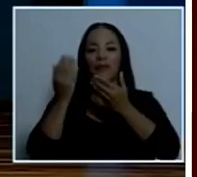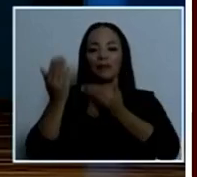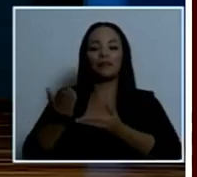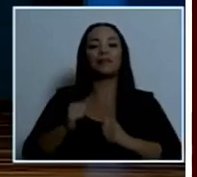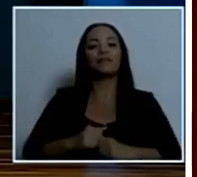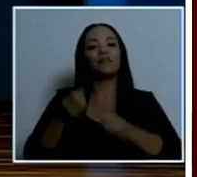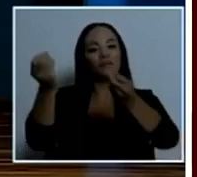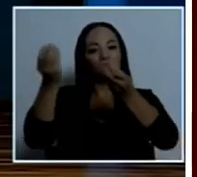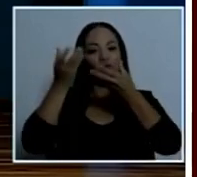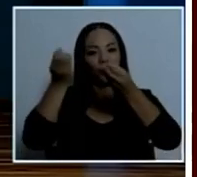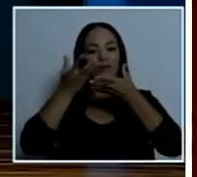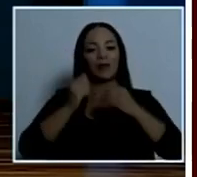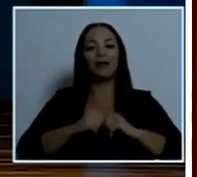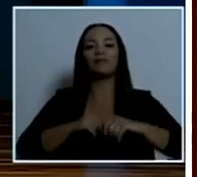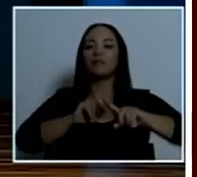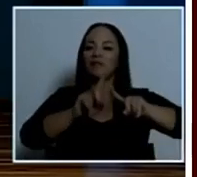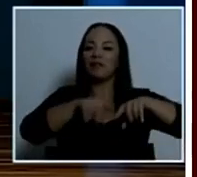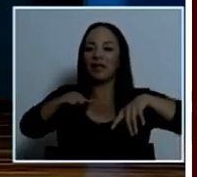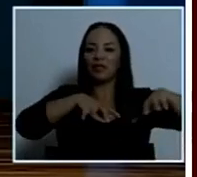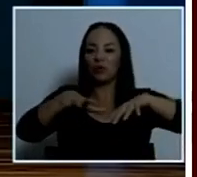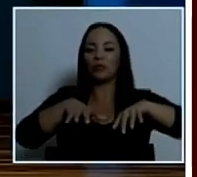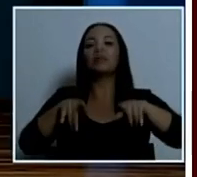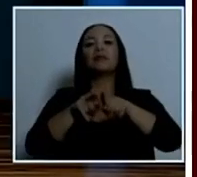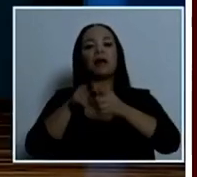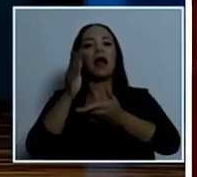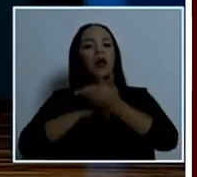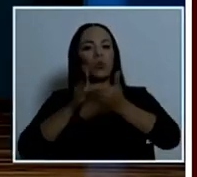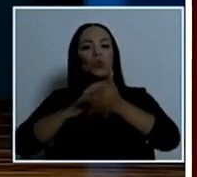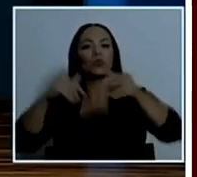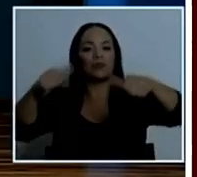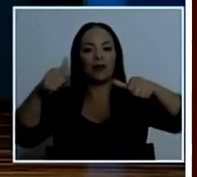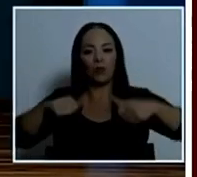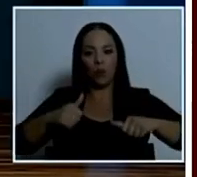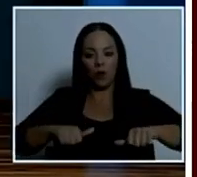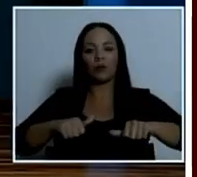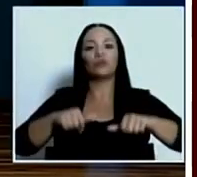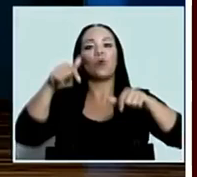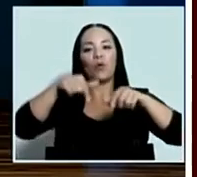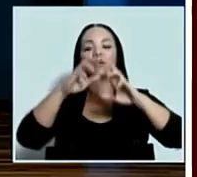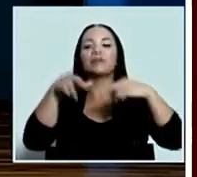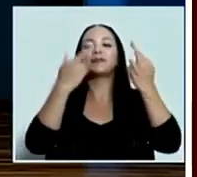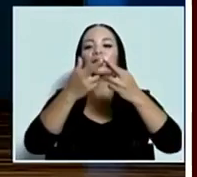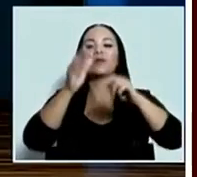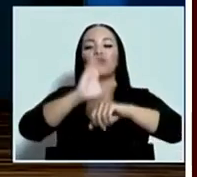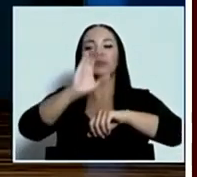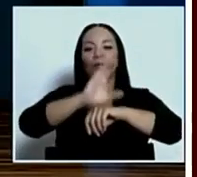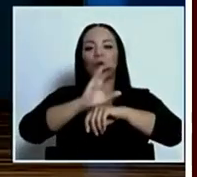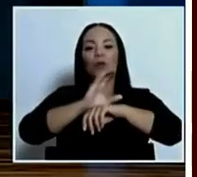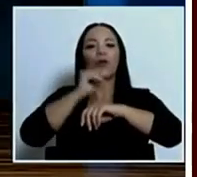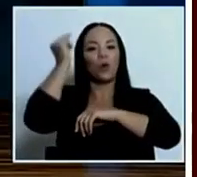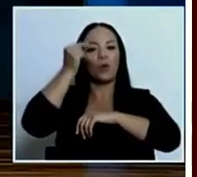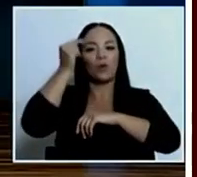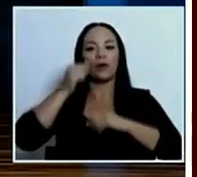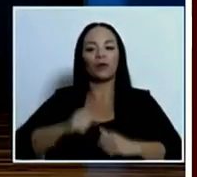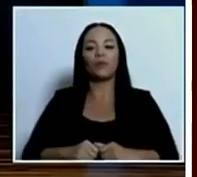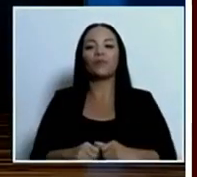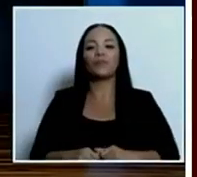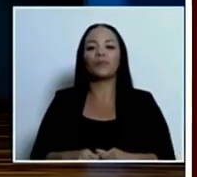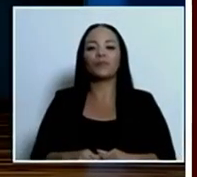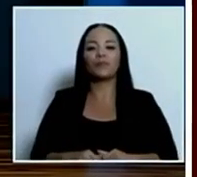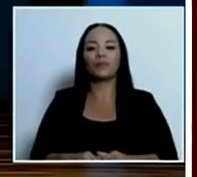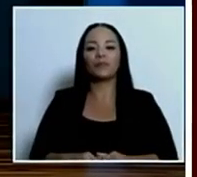nos informará sobre acciones y también algunos acuerdos tomados en la sesión del Consejo de Gobierno y también